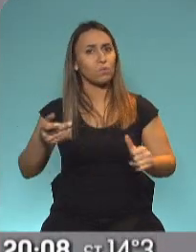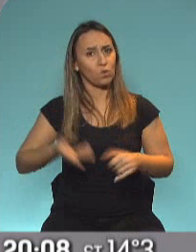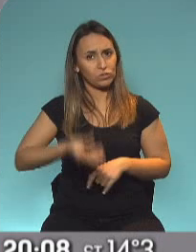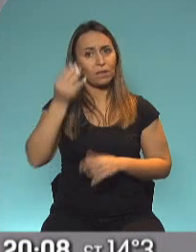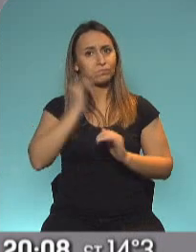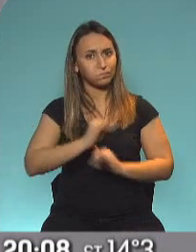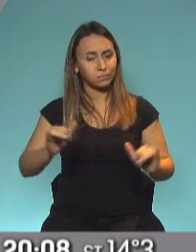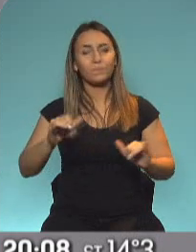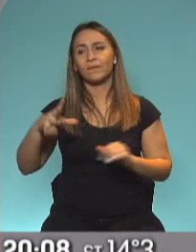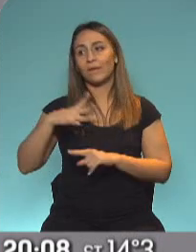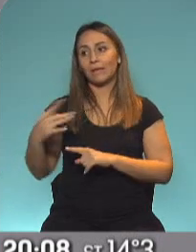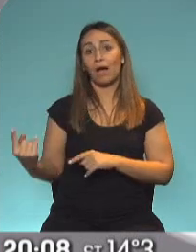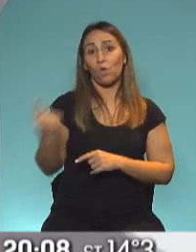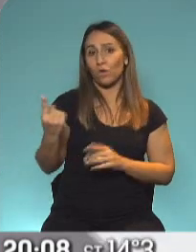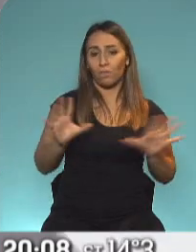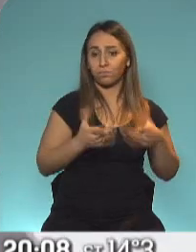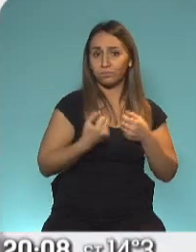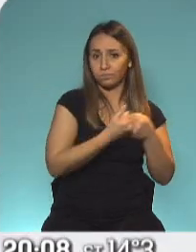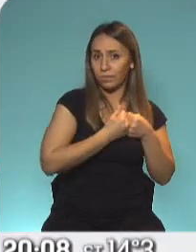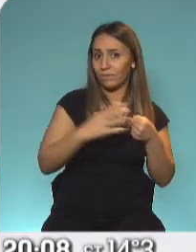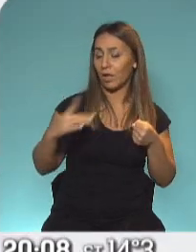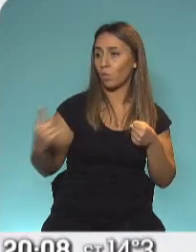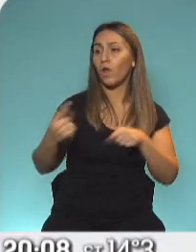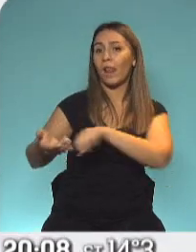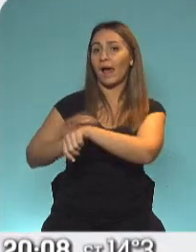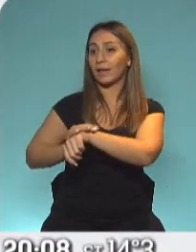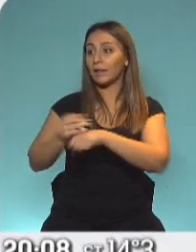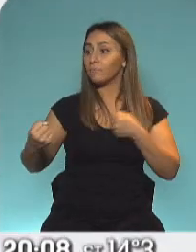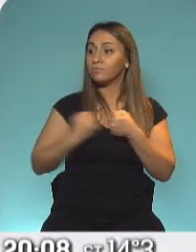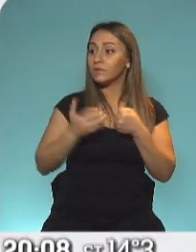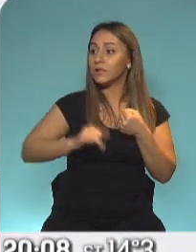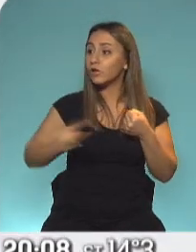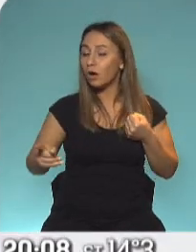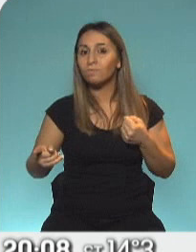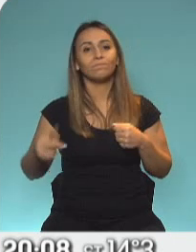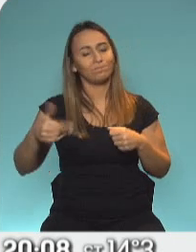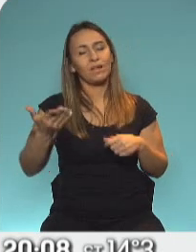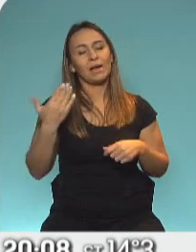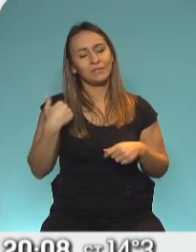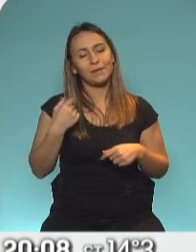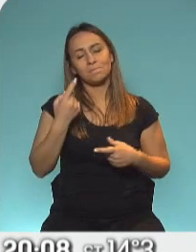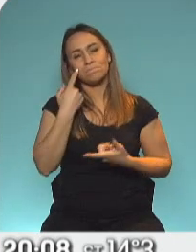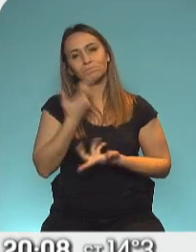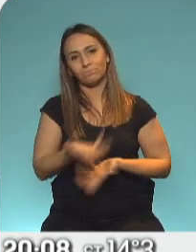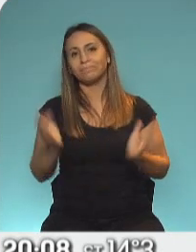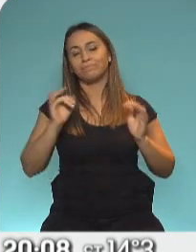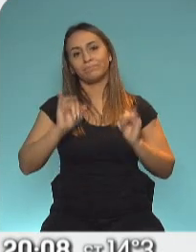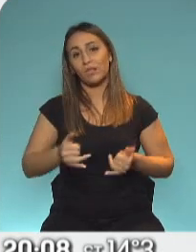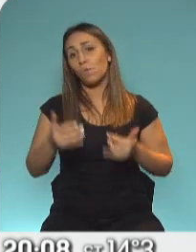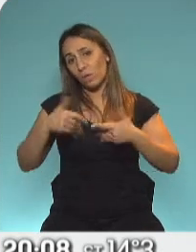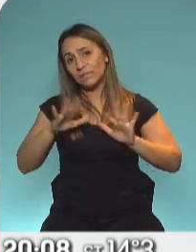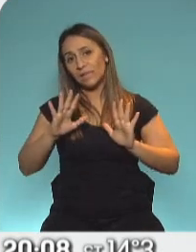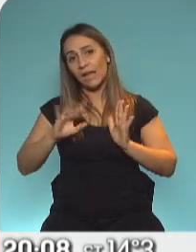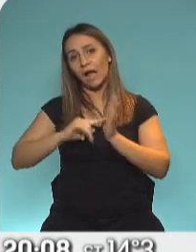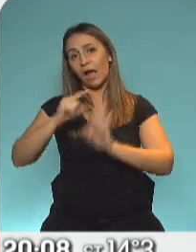Horacio Rodríguez Larreta. Contamos ayer que por primera vez se empezó a dar muestra de que se podría endurecer en la cuarentena en el AMBA